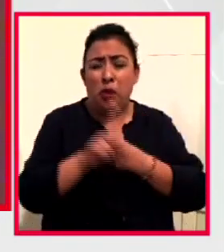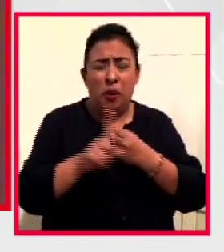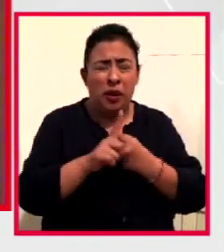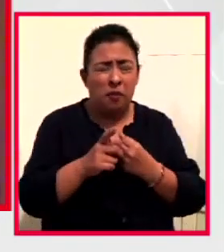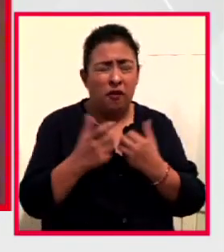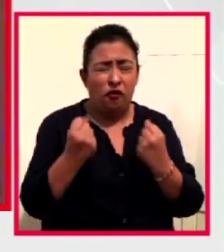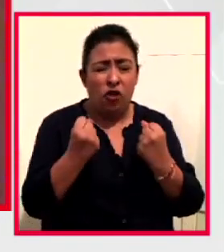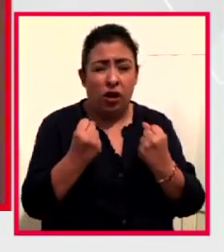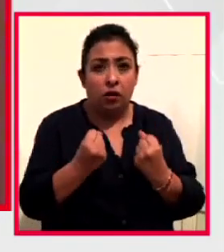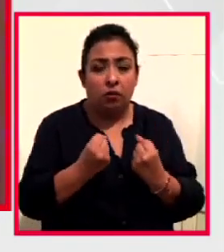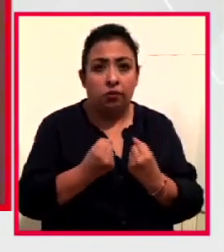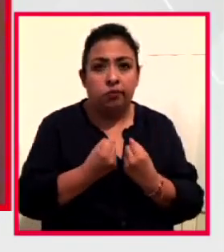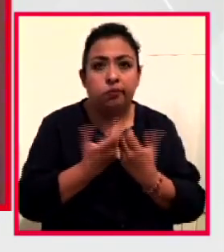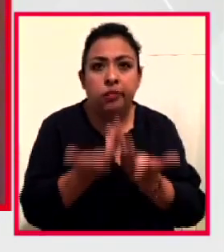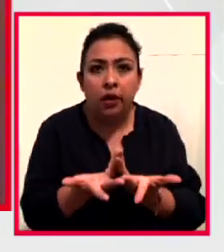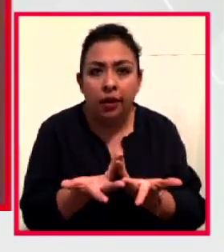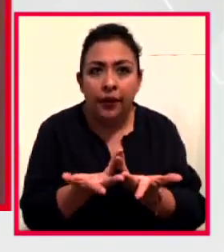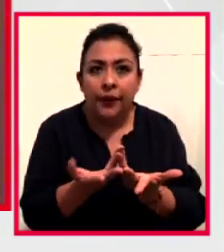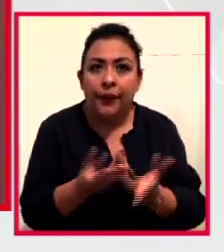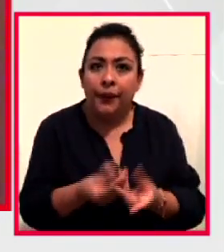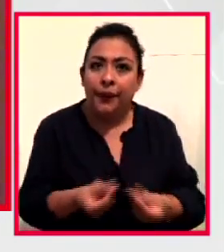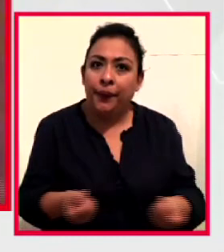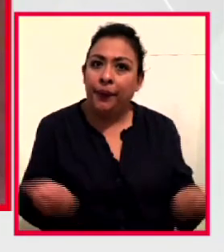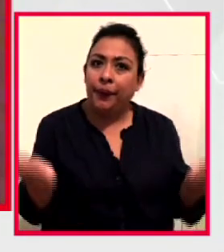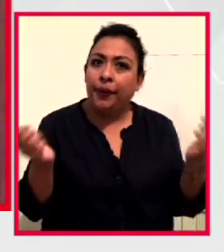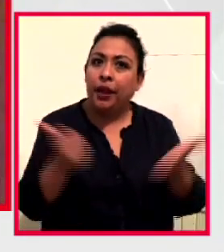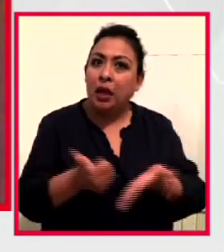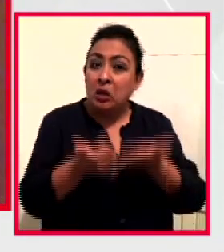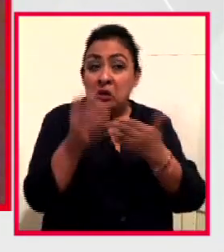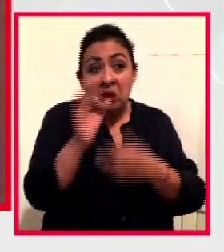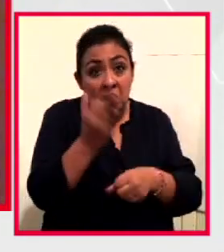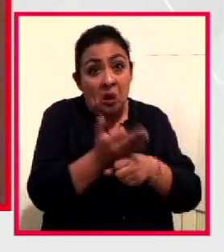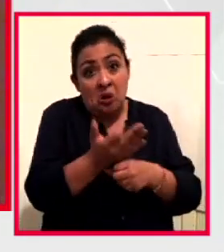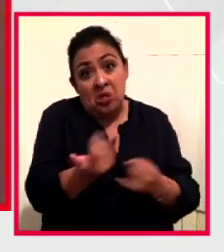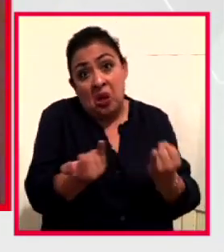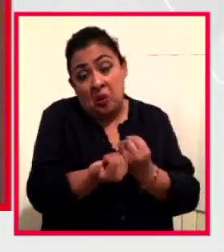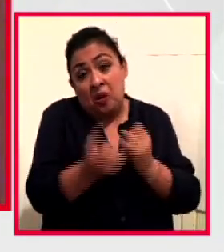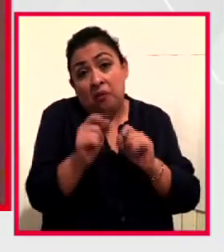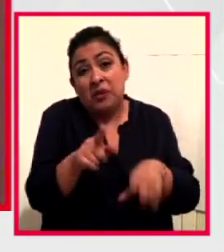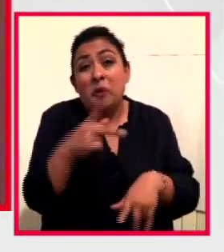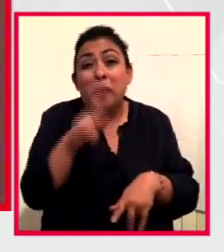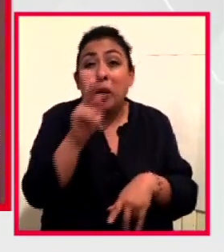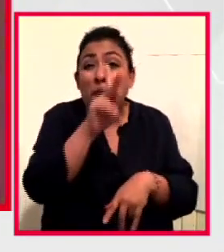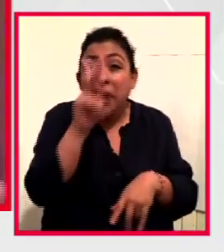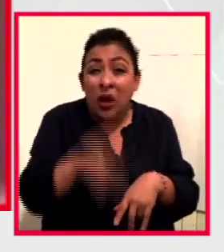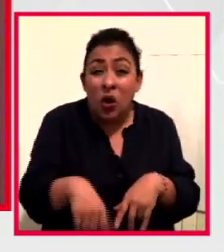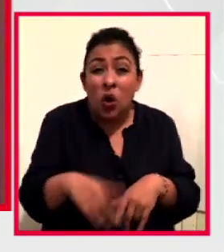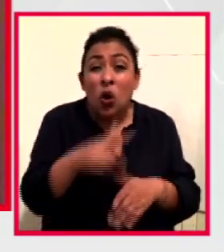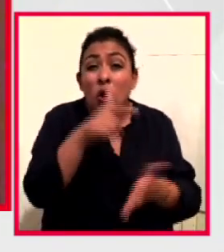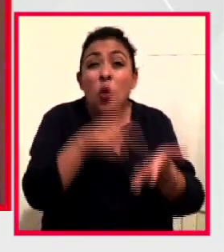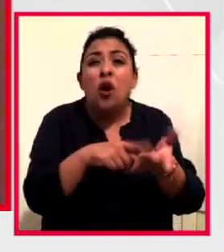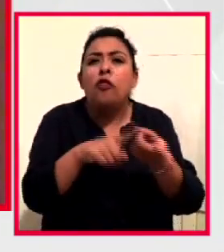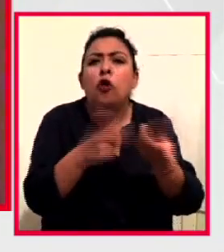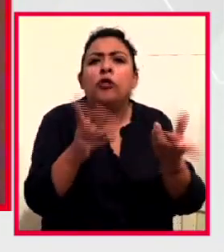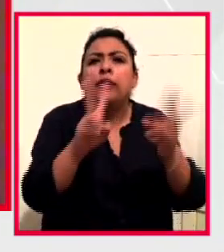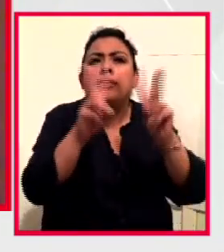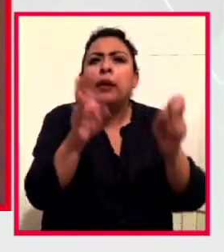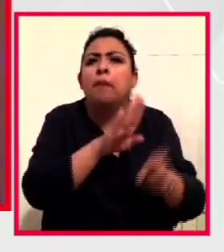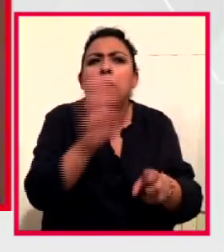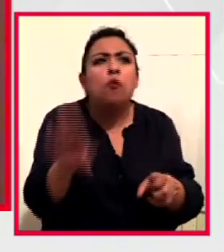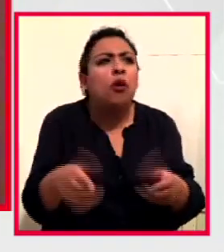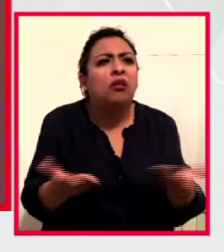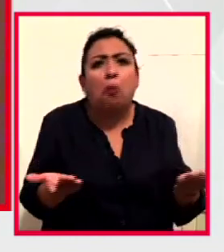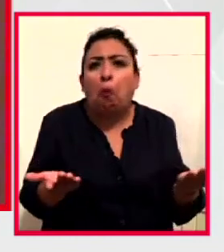ya lo vemos diferente, bueno, pues con esto podría ser igual, lo malo es que nunca hay lugares para hablar de la muerte, porque nadie quiere hablar de la muerte, pero